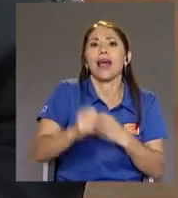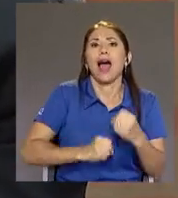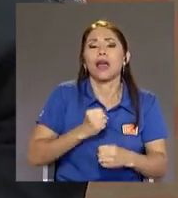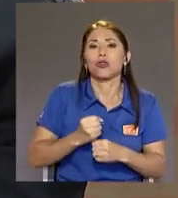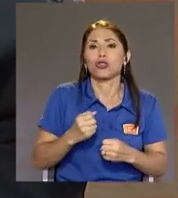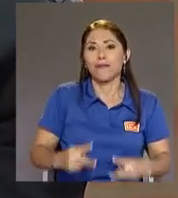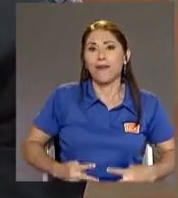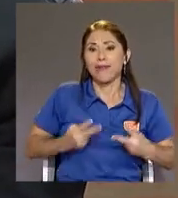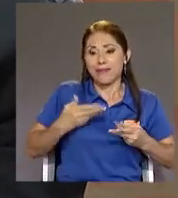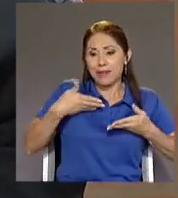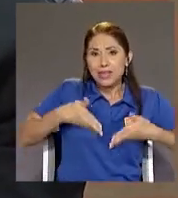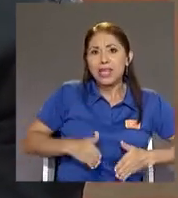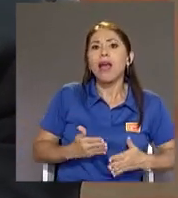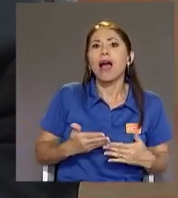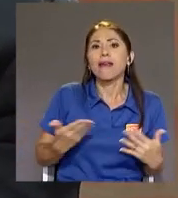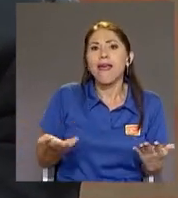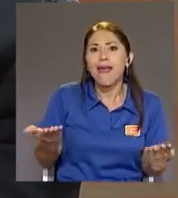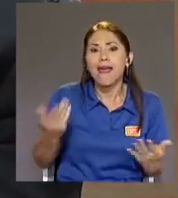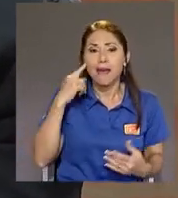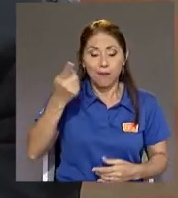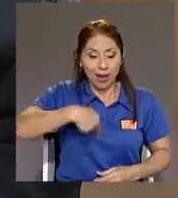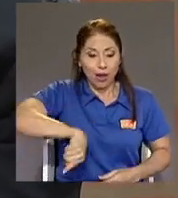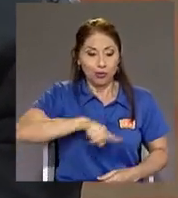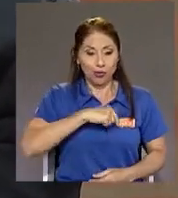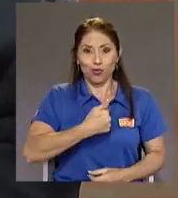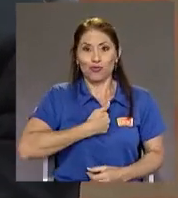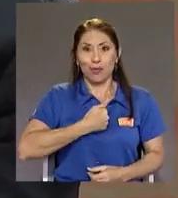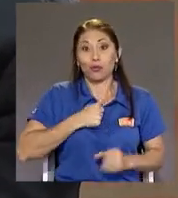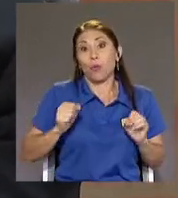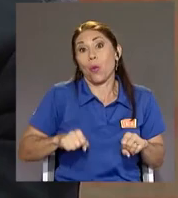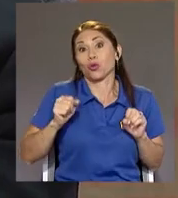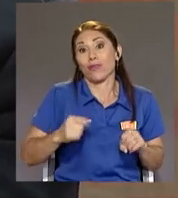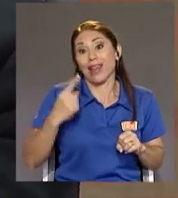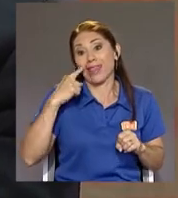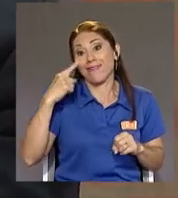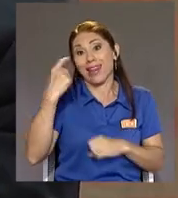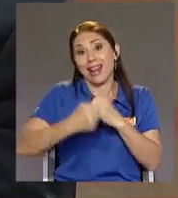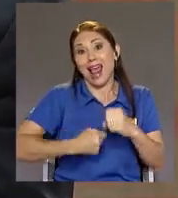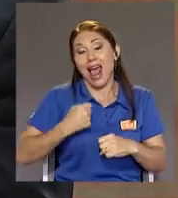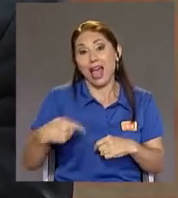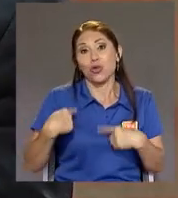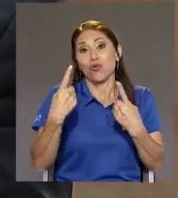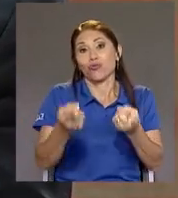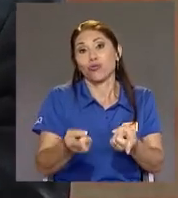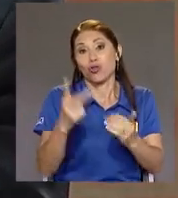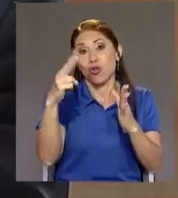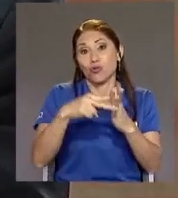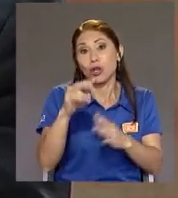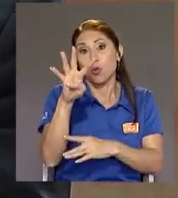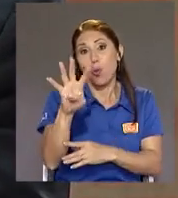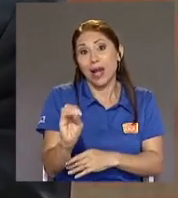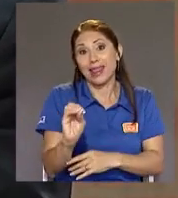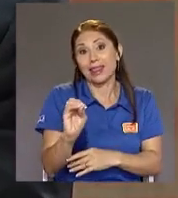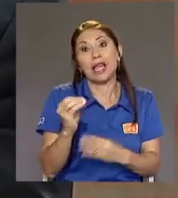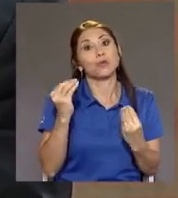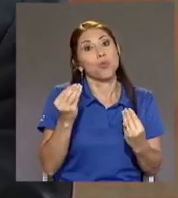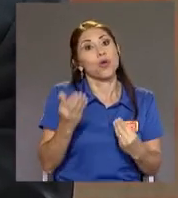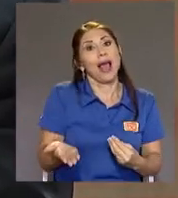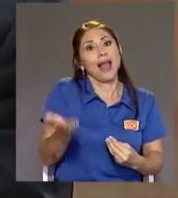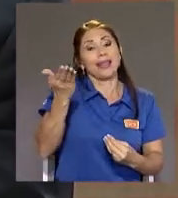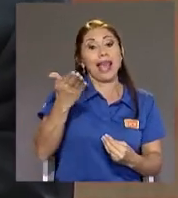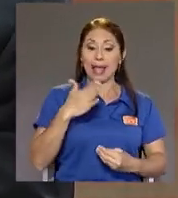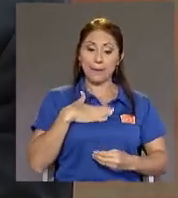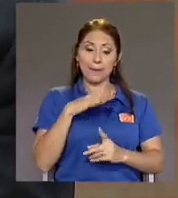para nosotros mismos Nuestra probabilidad de ver El 2040 Es relativamente alta De hecho En mi caso Personal